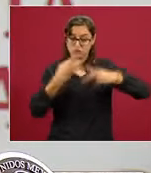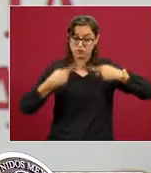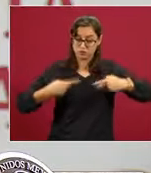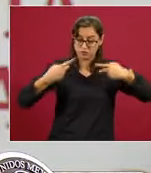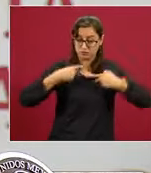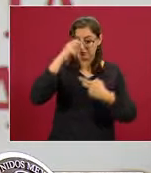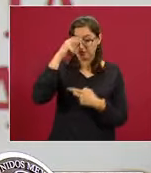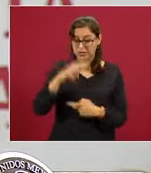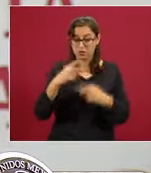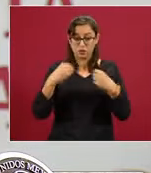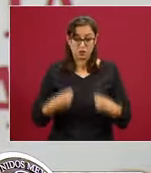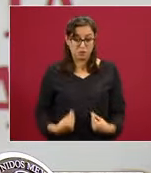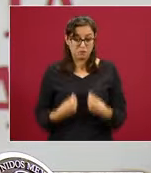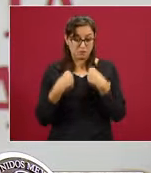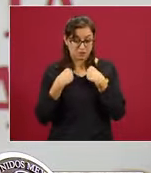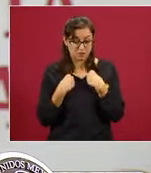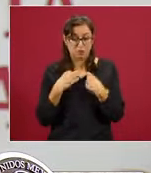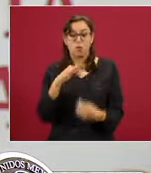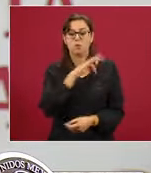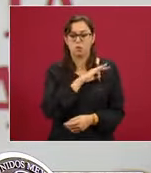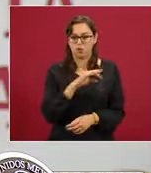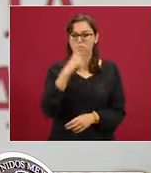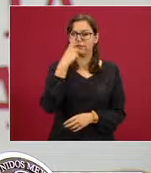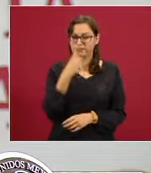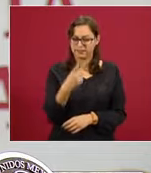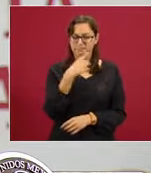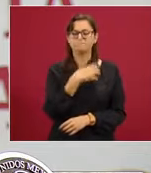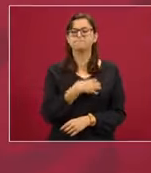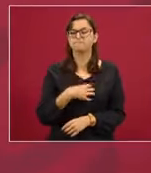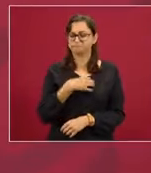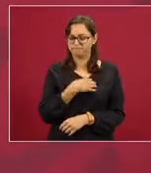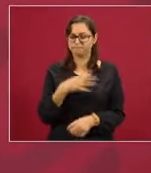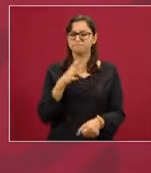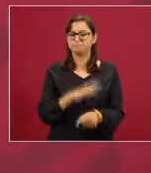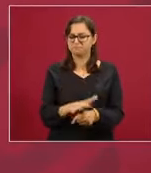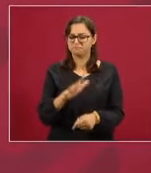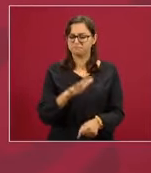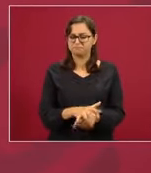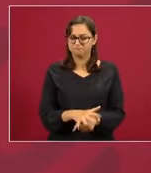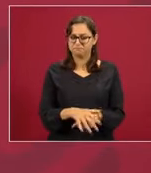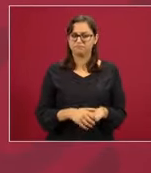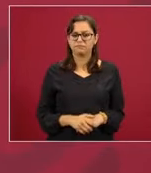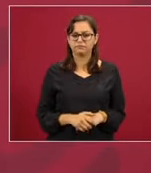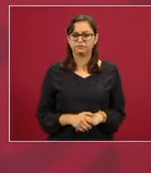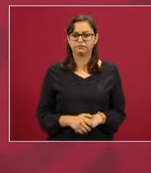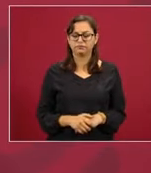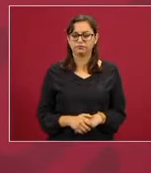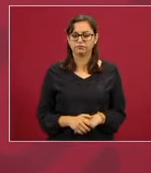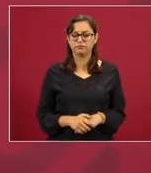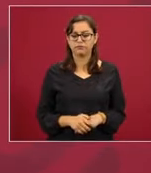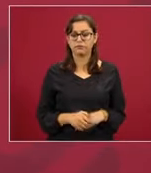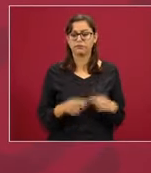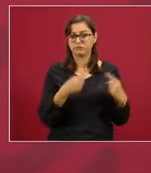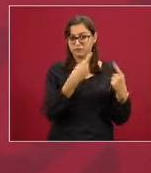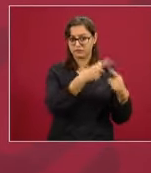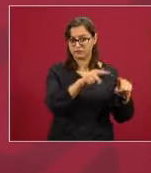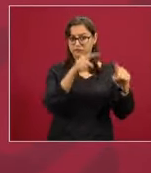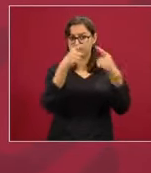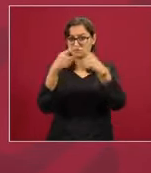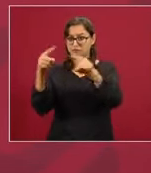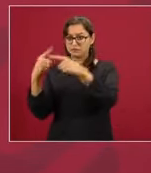puedo y tengo la satisfacción de compartirles que en los siguientes consulados que ahora voy a mencionar